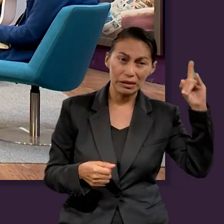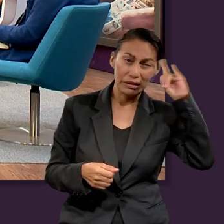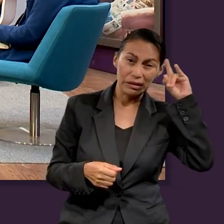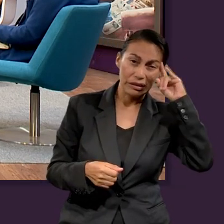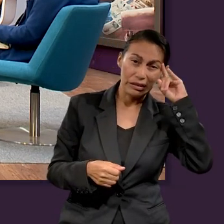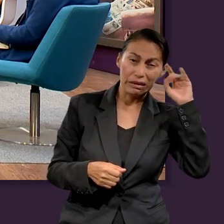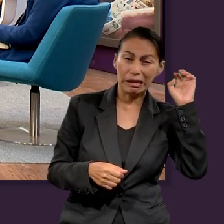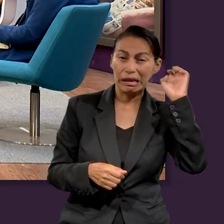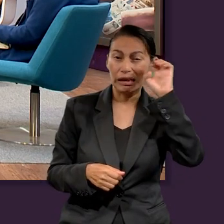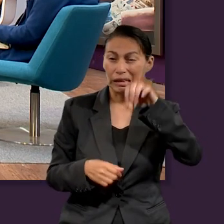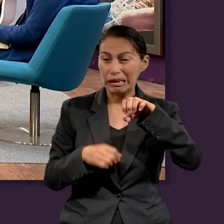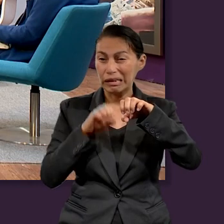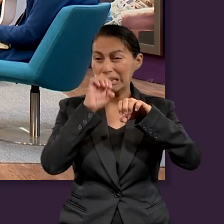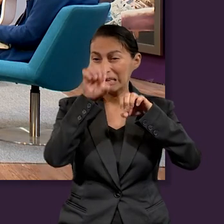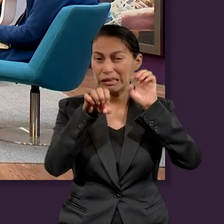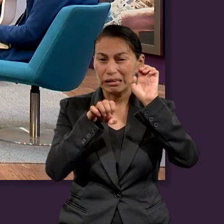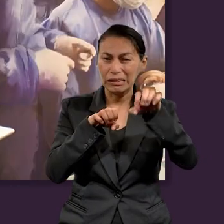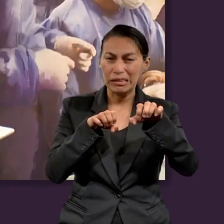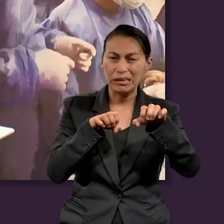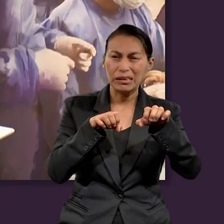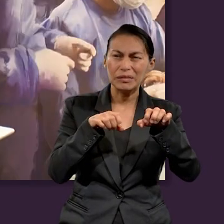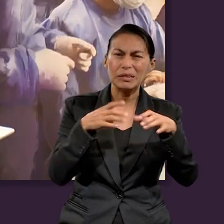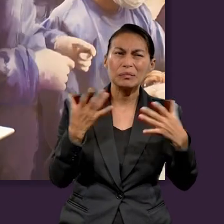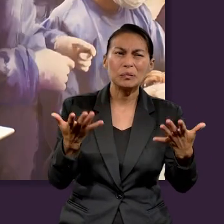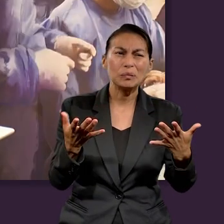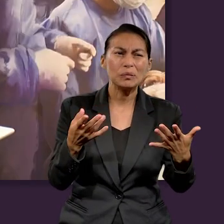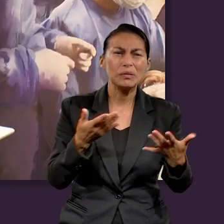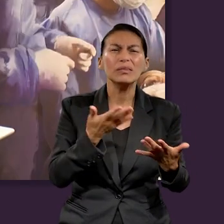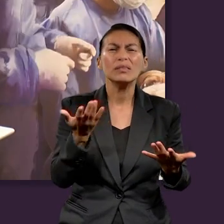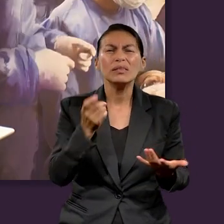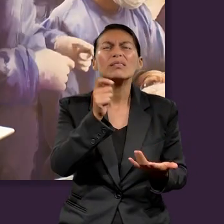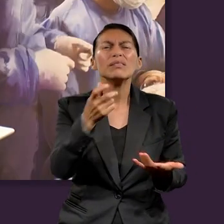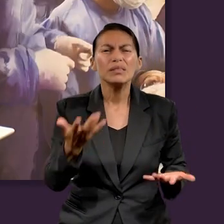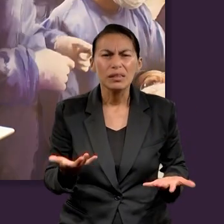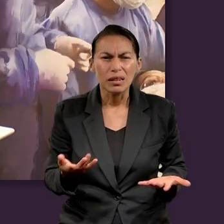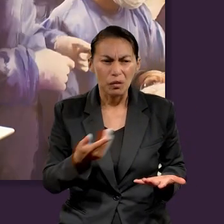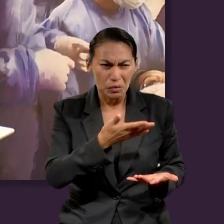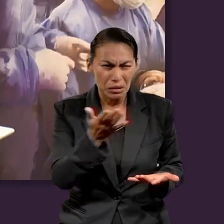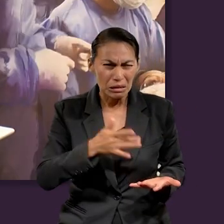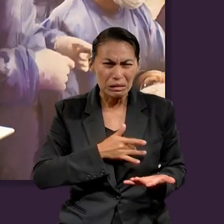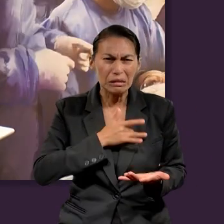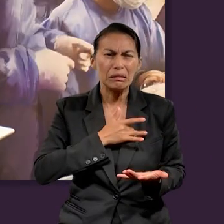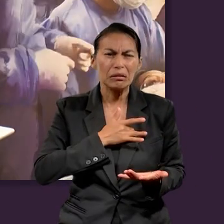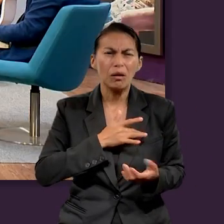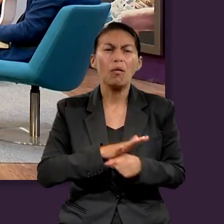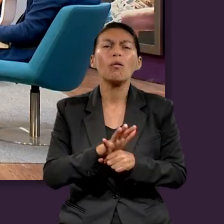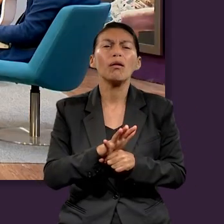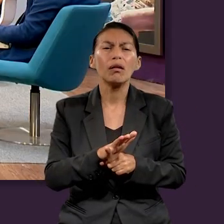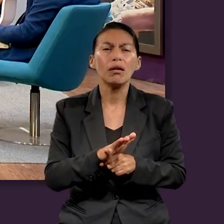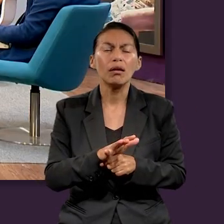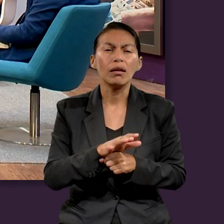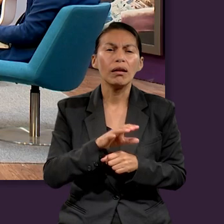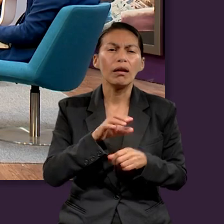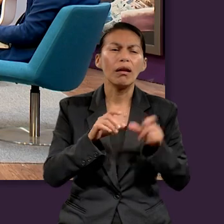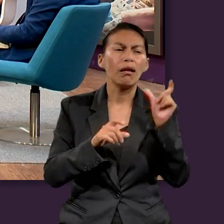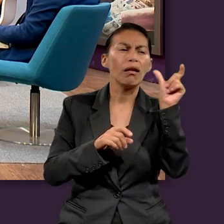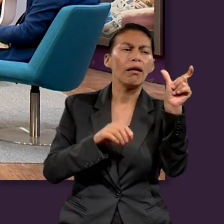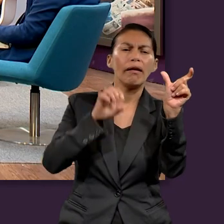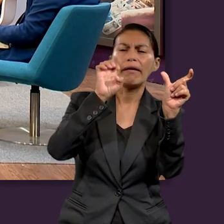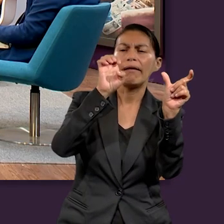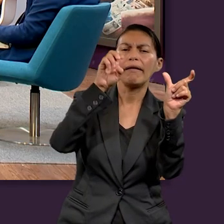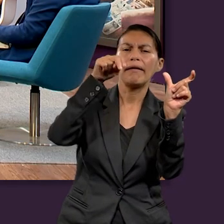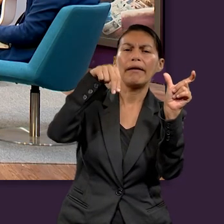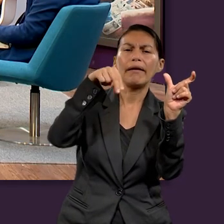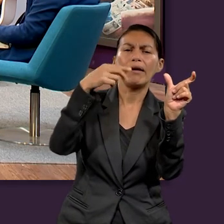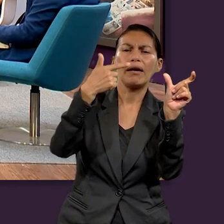no sé si nos asusta. ¿Qué te viene a la mente? ¿Qué les viene a la mente a ustedes la palabra